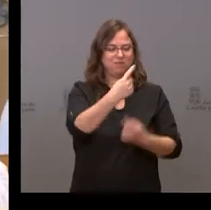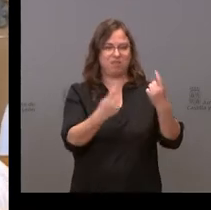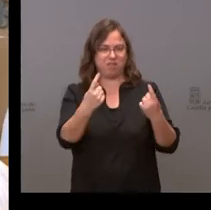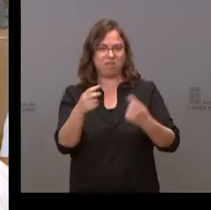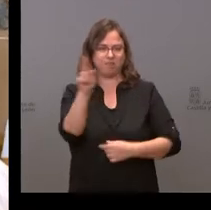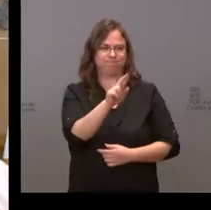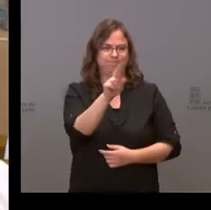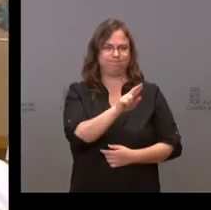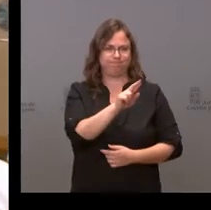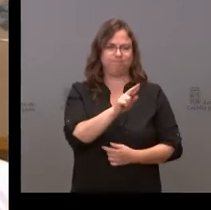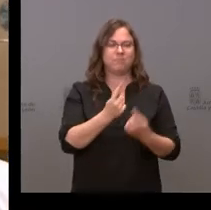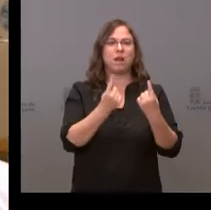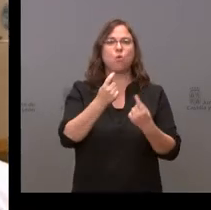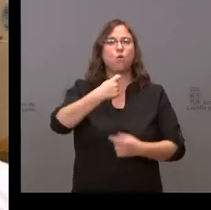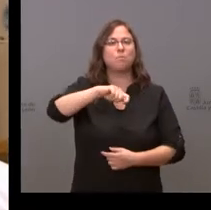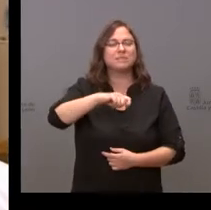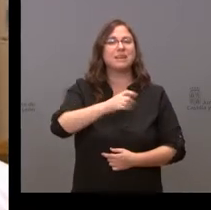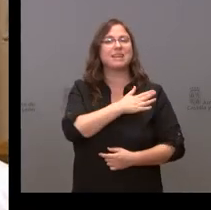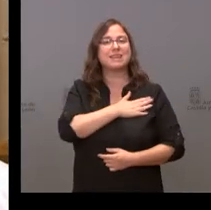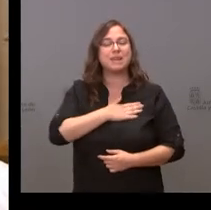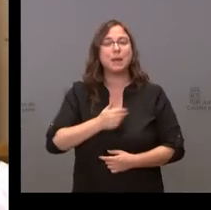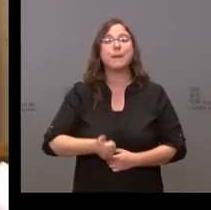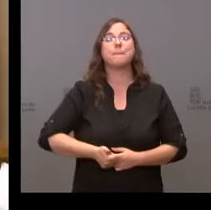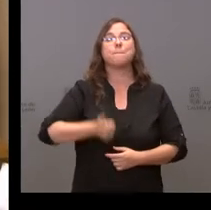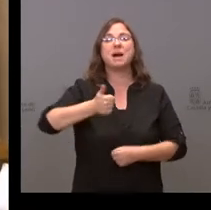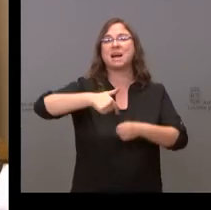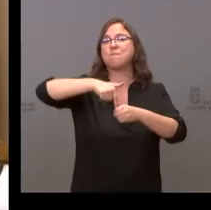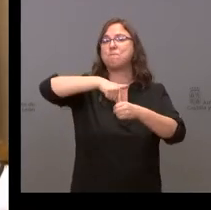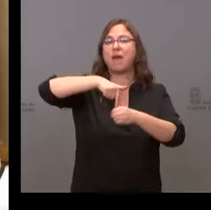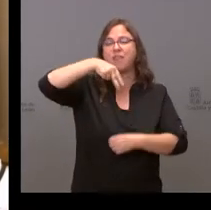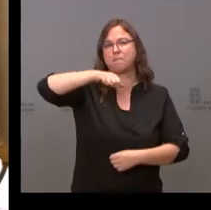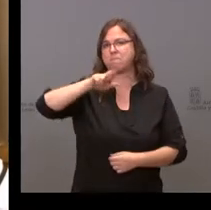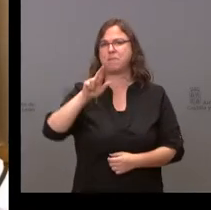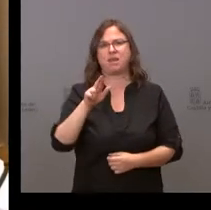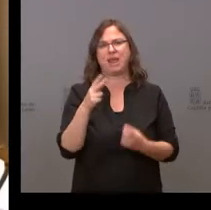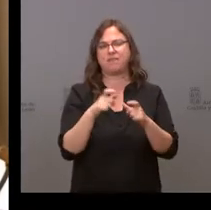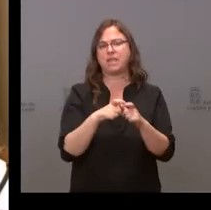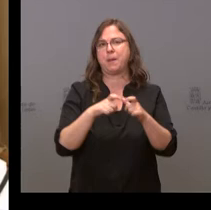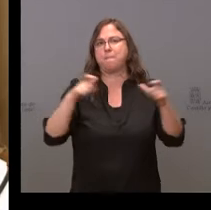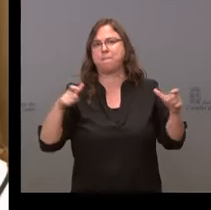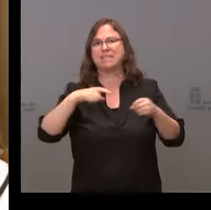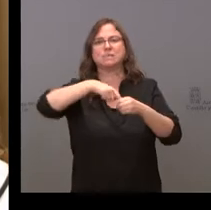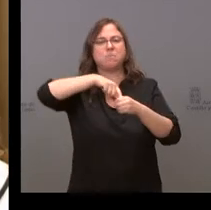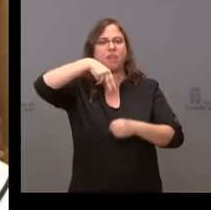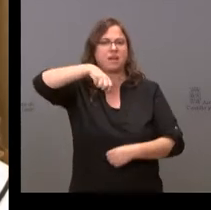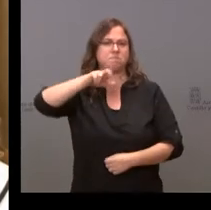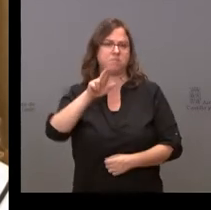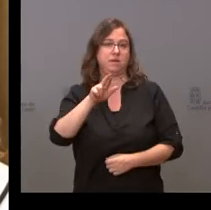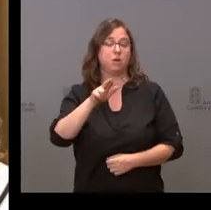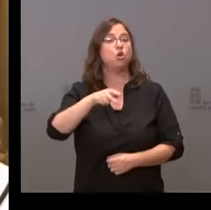autonómicos, el incremento de plazas MIR. Tendremos que hacer también los gobiernos autonómicos